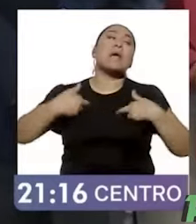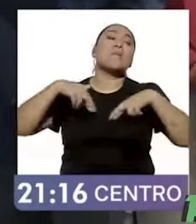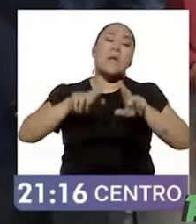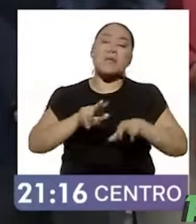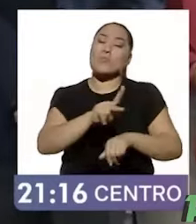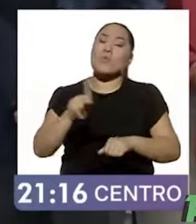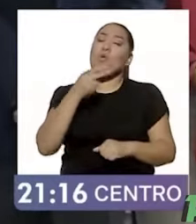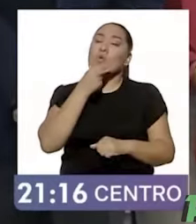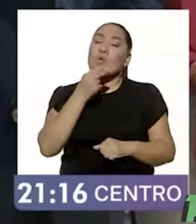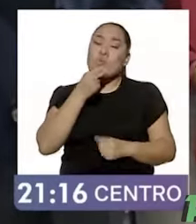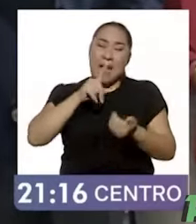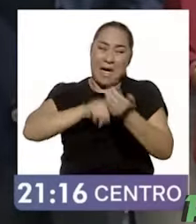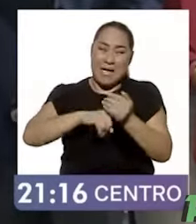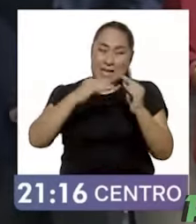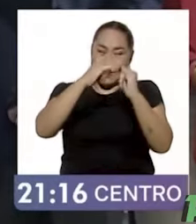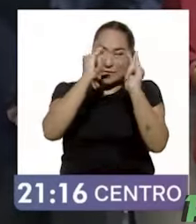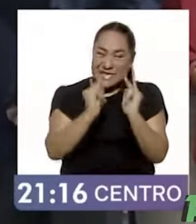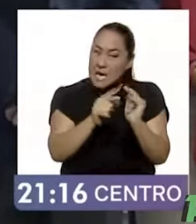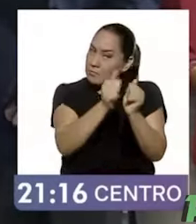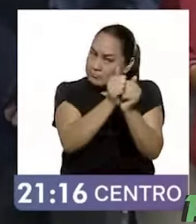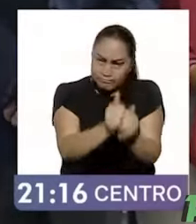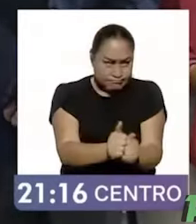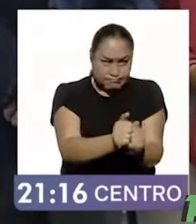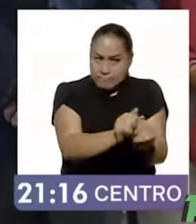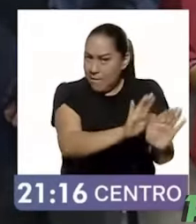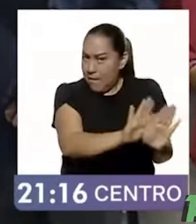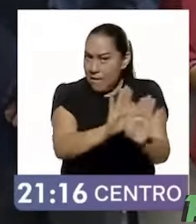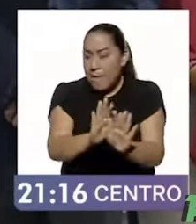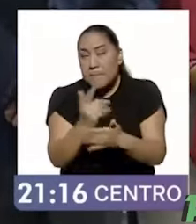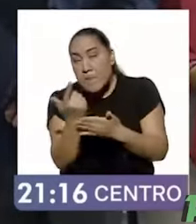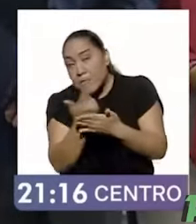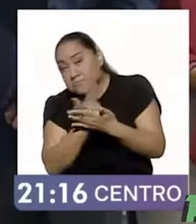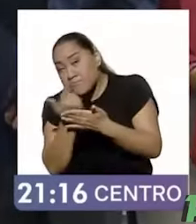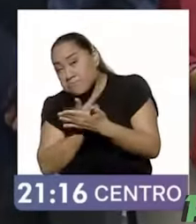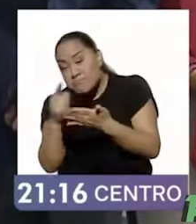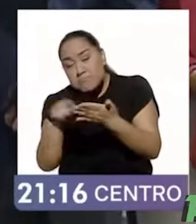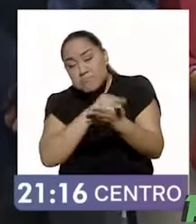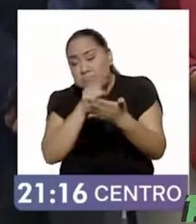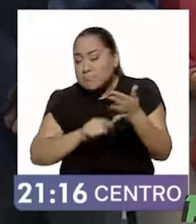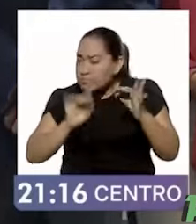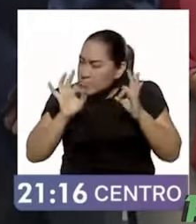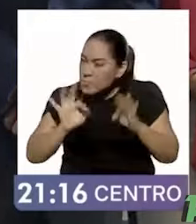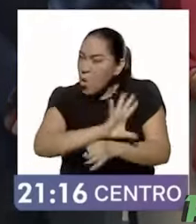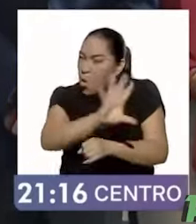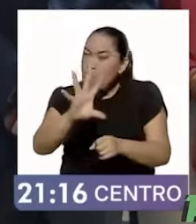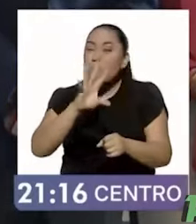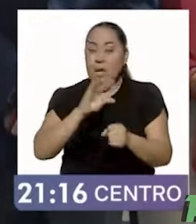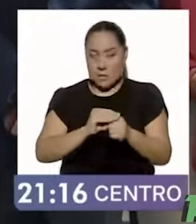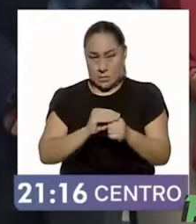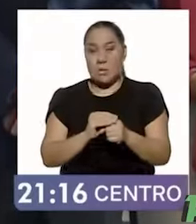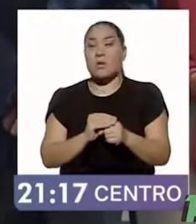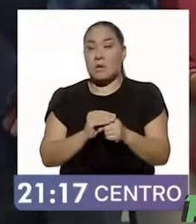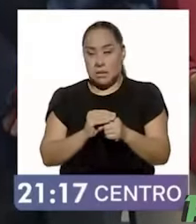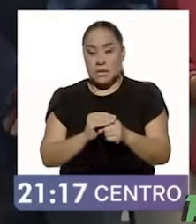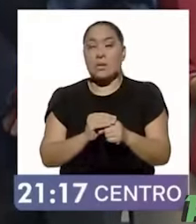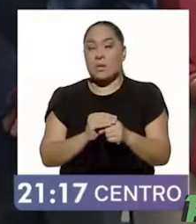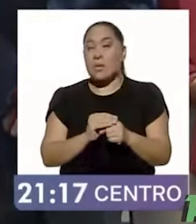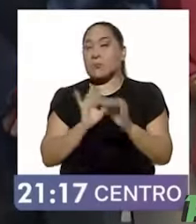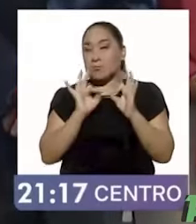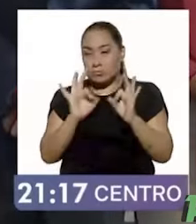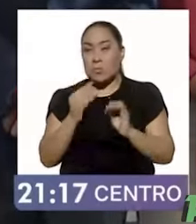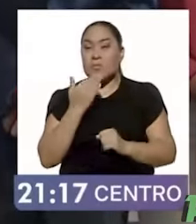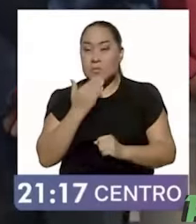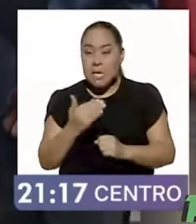en las casillas, para que no se despeguen de ahí, hasta que caiga el último voto, se haga el escrutinio y cómputo, y tengan el acta en la mano,